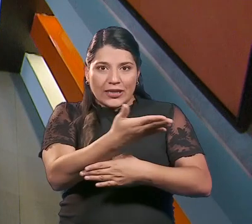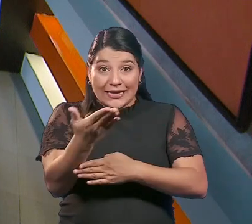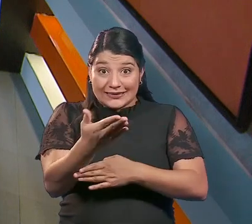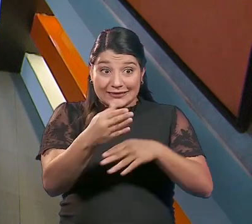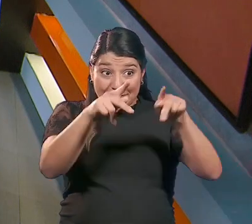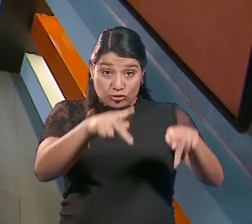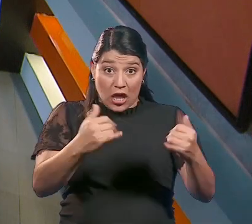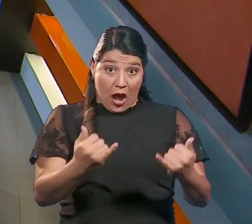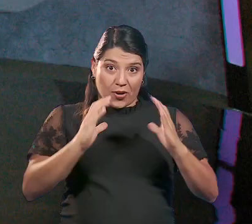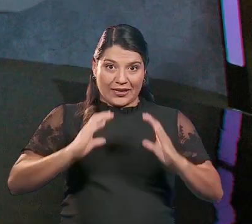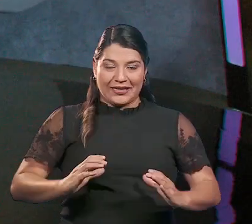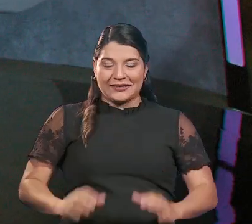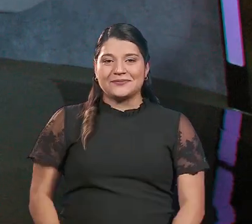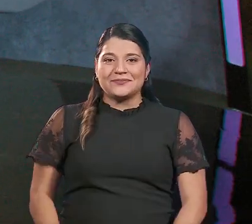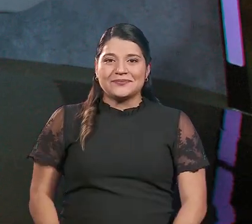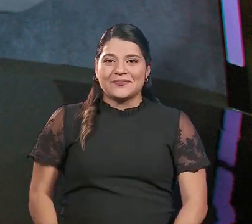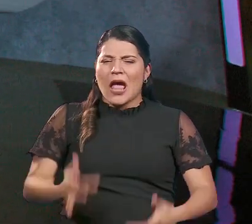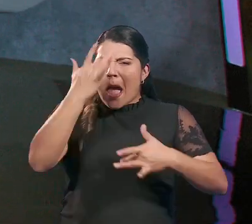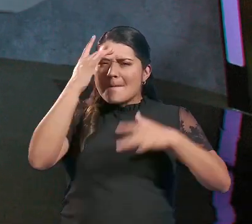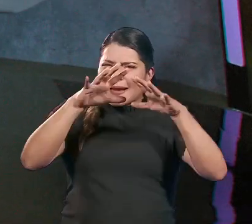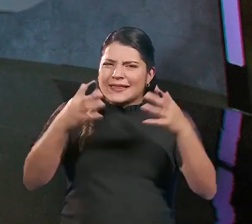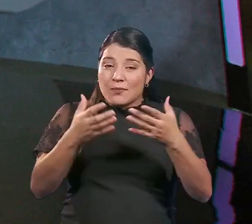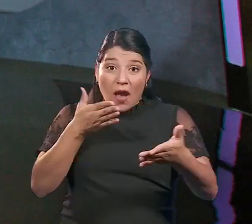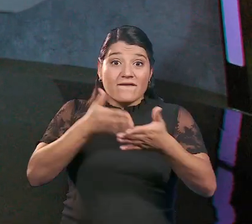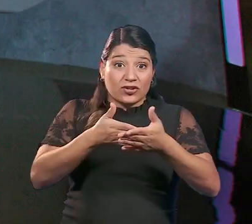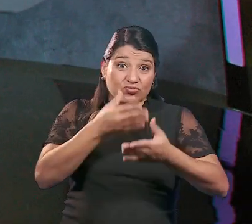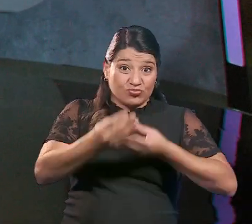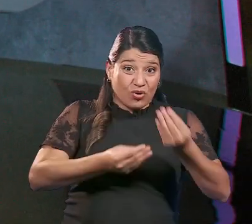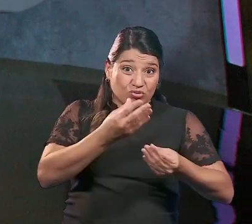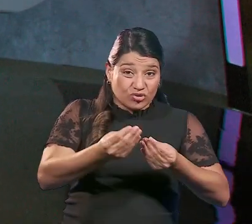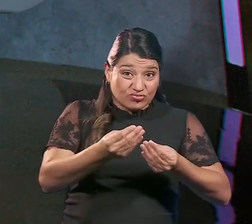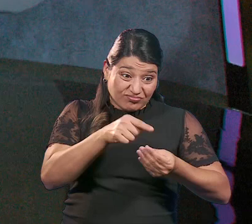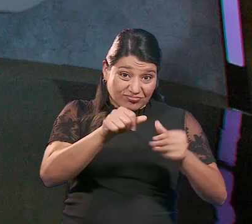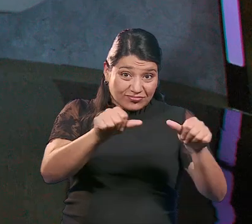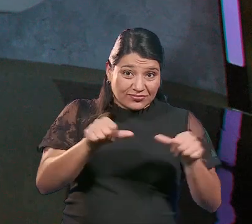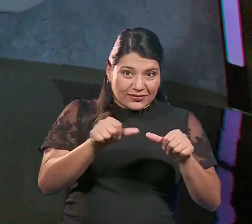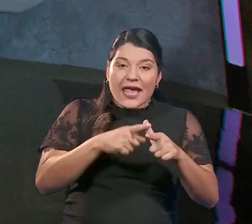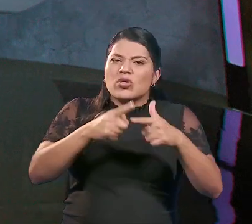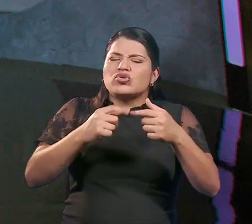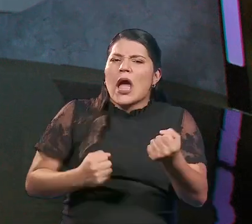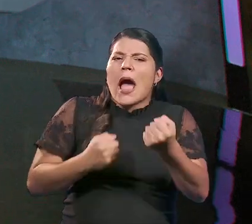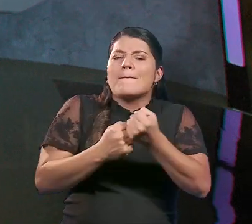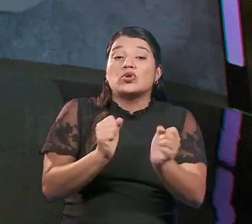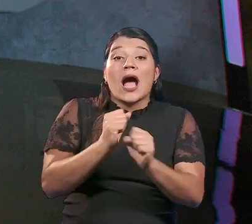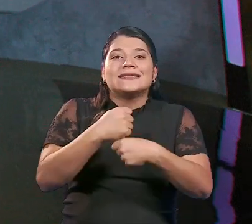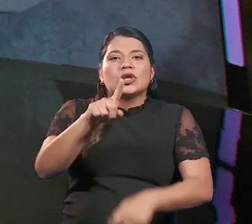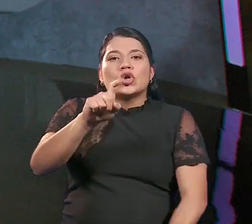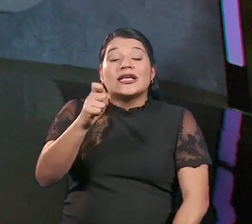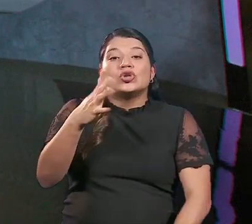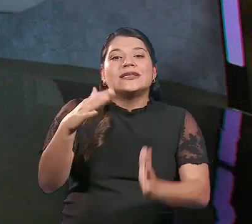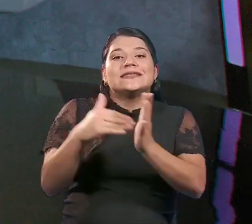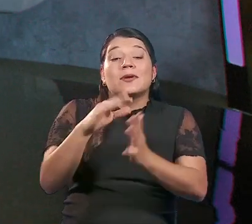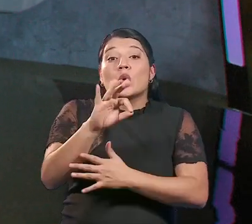estos hoy clientes. La pandemia golpeó al sector productivo, por lo que apoyamos haciendo 115